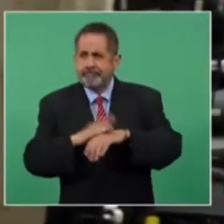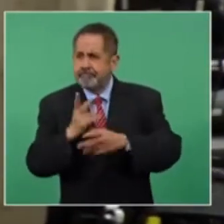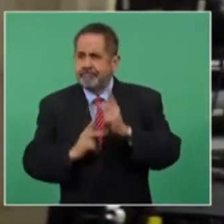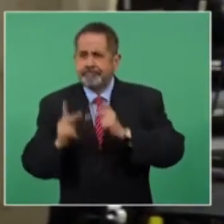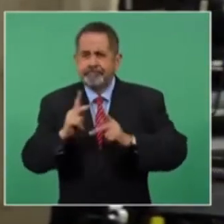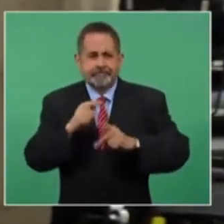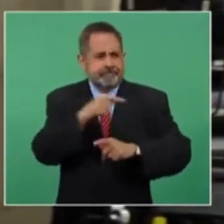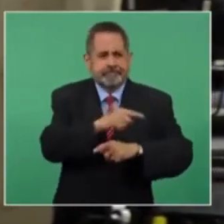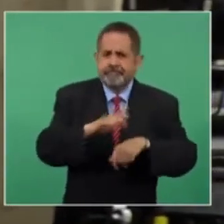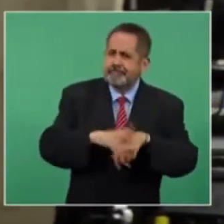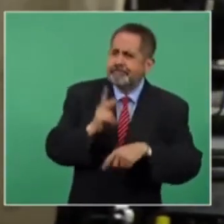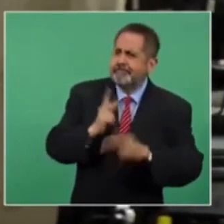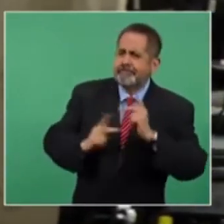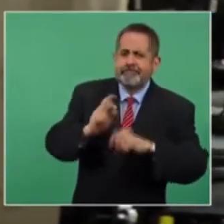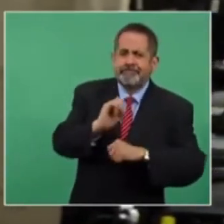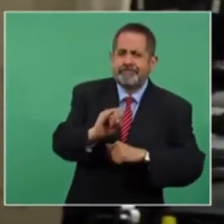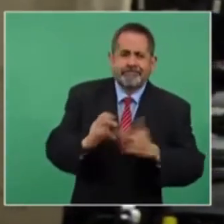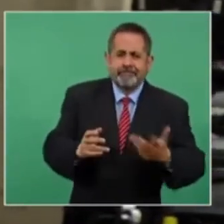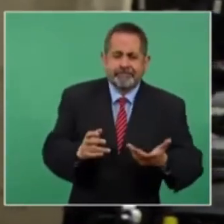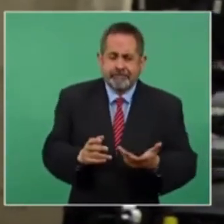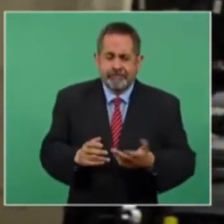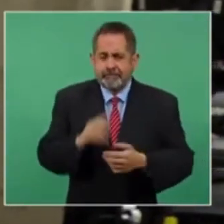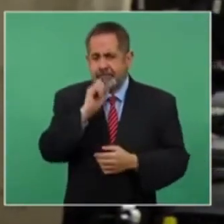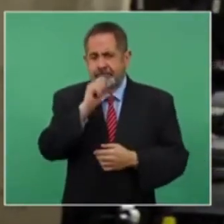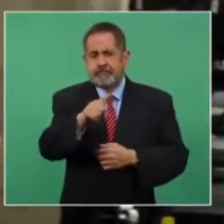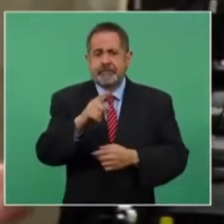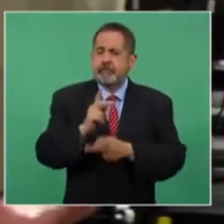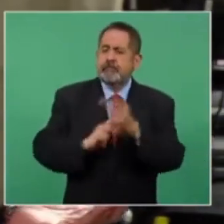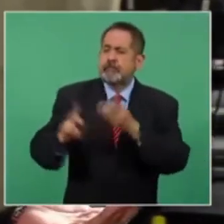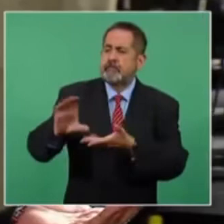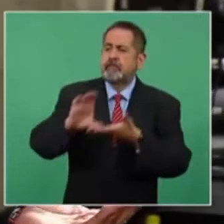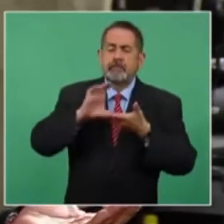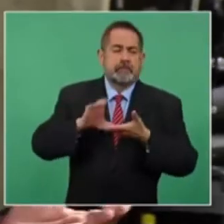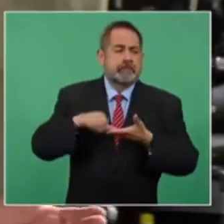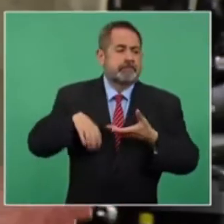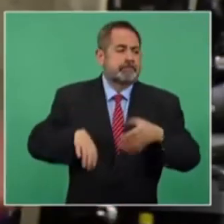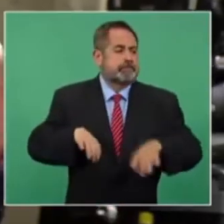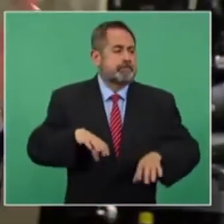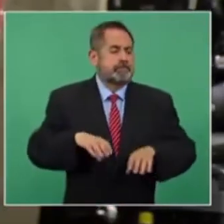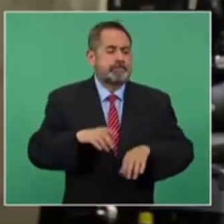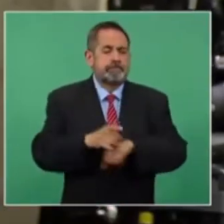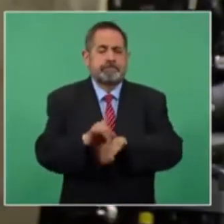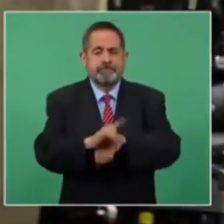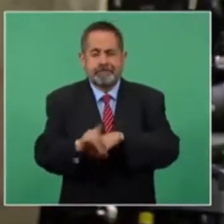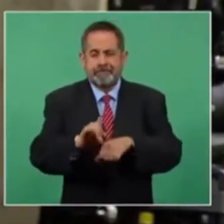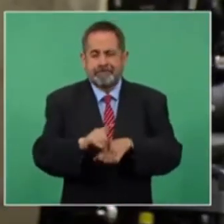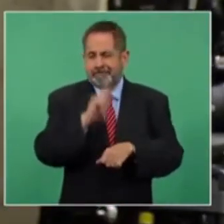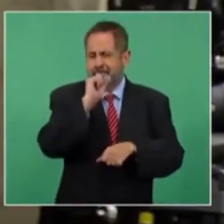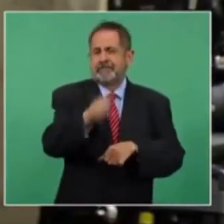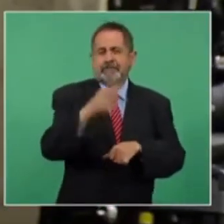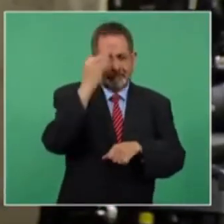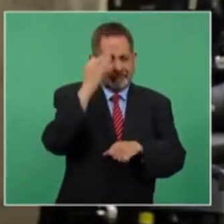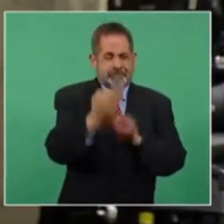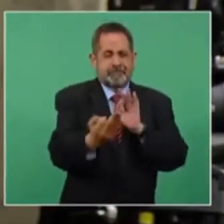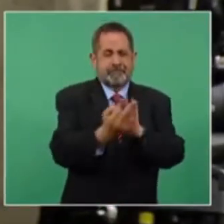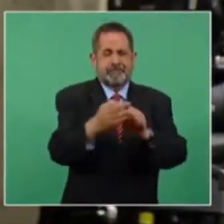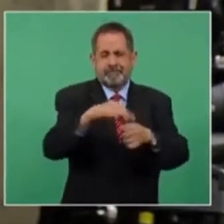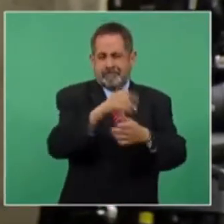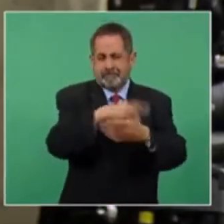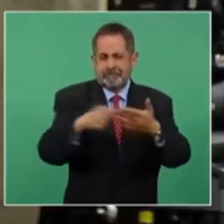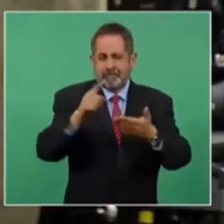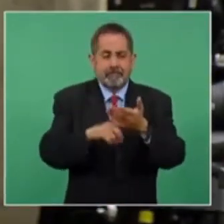luego, por la experiencia que se tiene, el mal uso de los recursos públicos en procesos electorales al final de los sexenios,